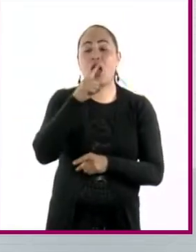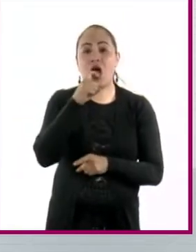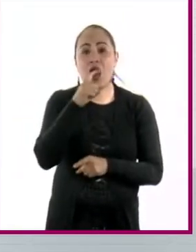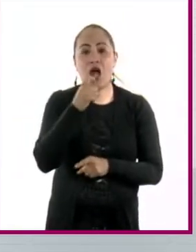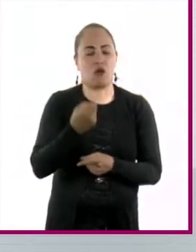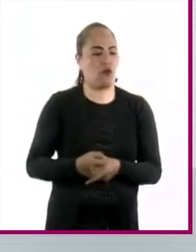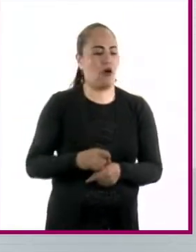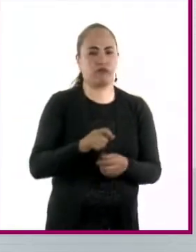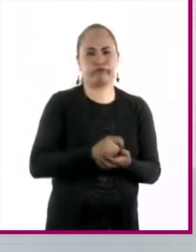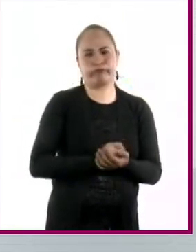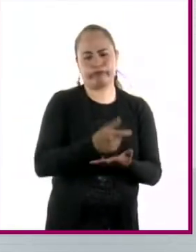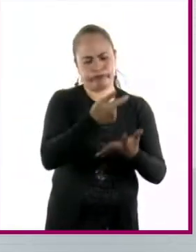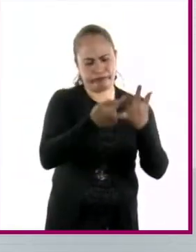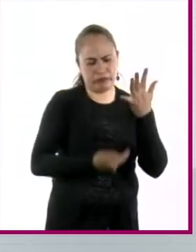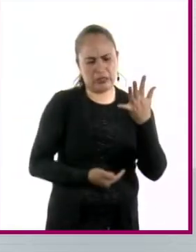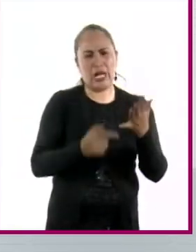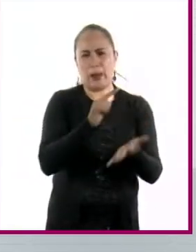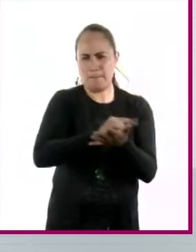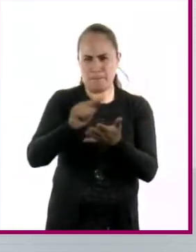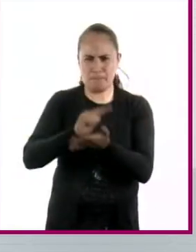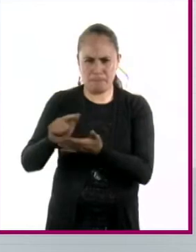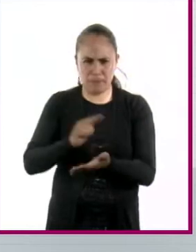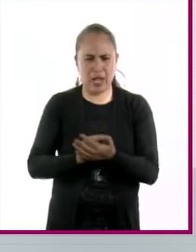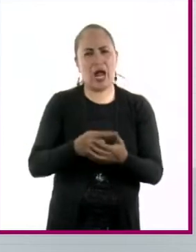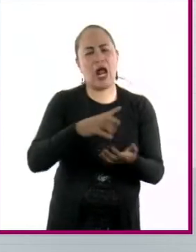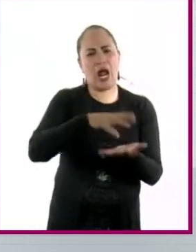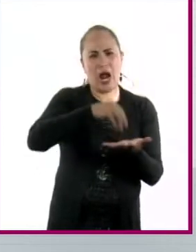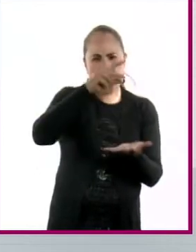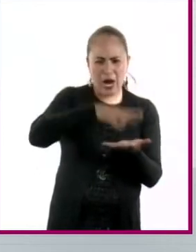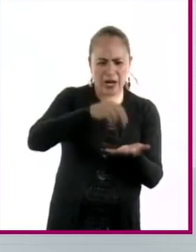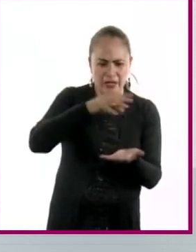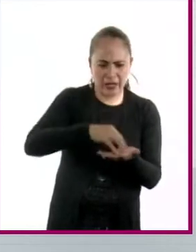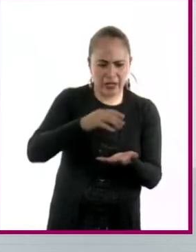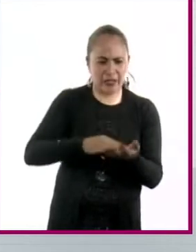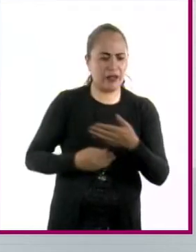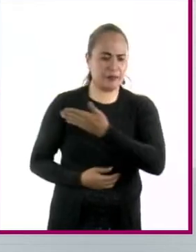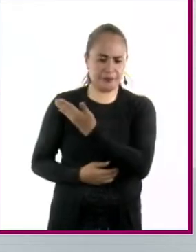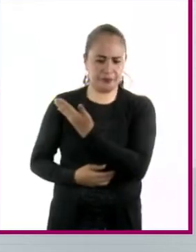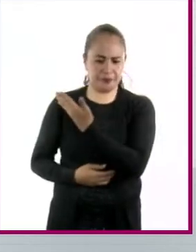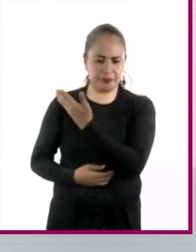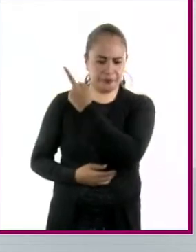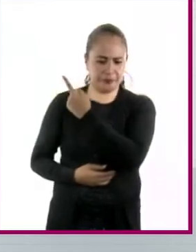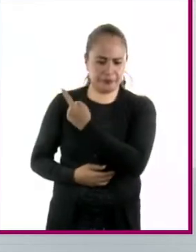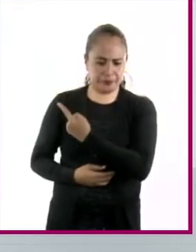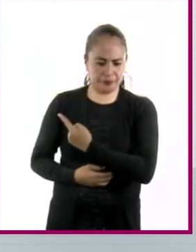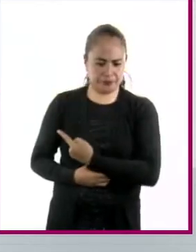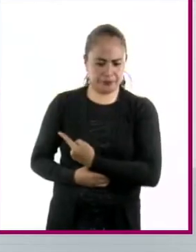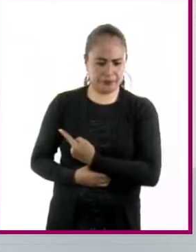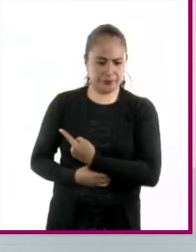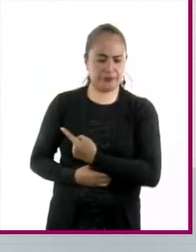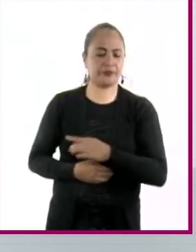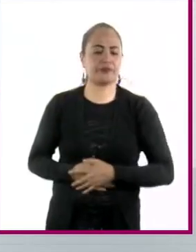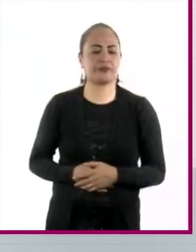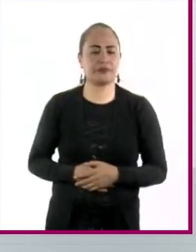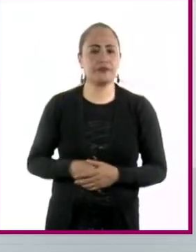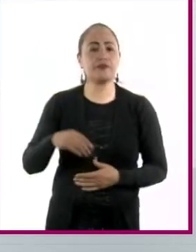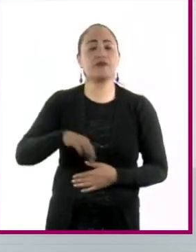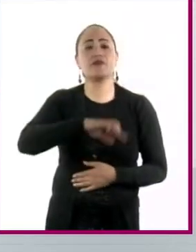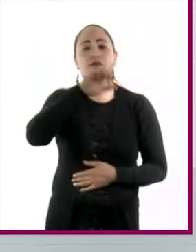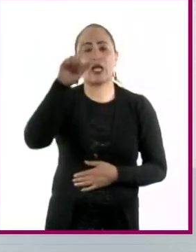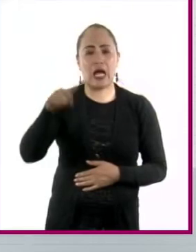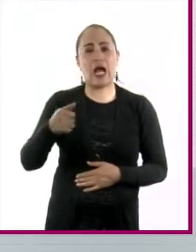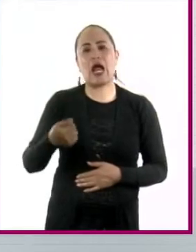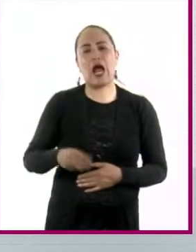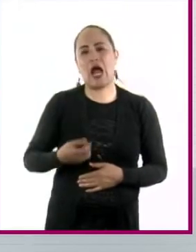es poner arena, sedimento, bacterias y raíces de plantas en el camino del agua